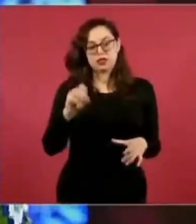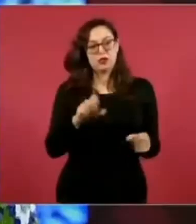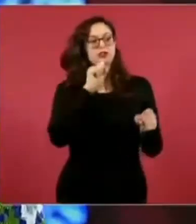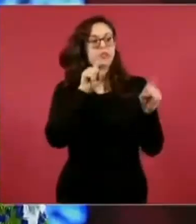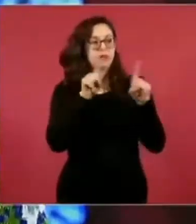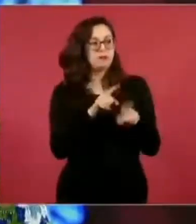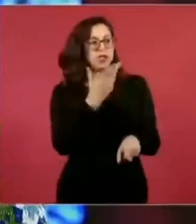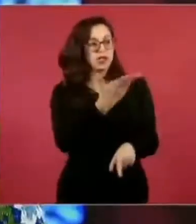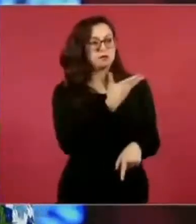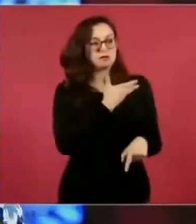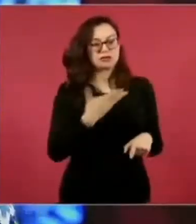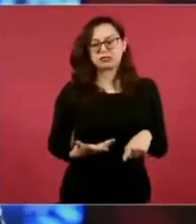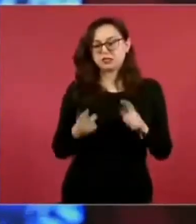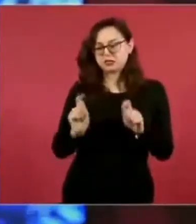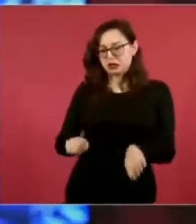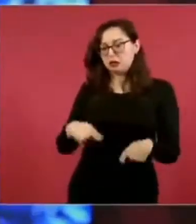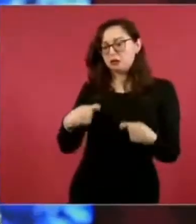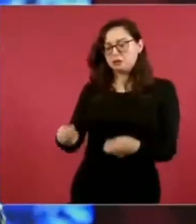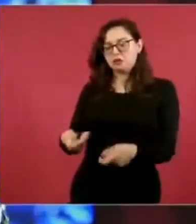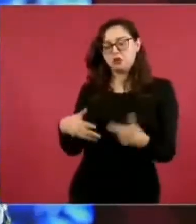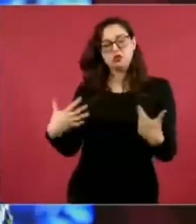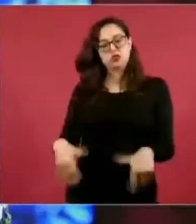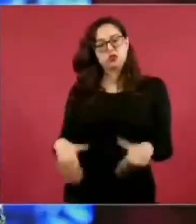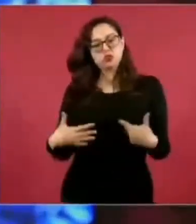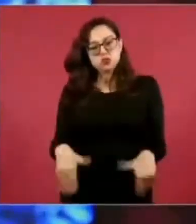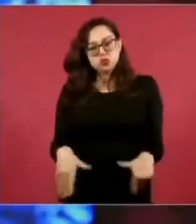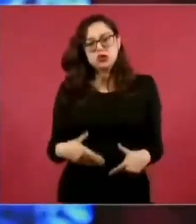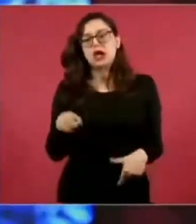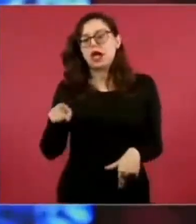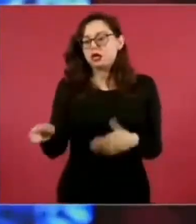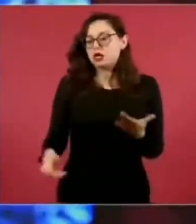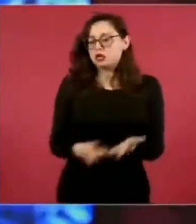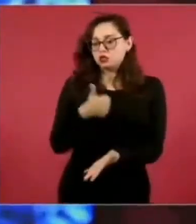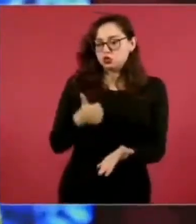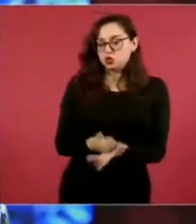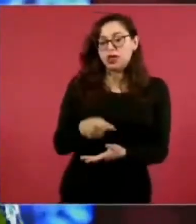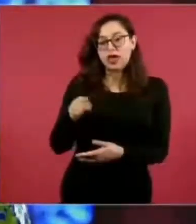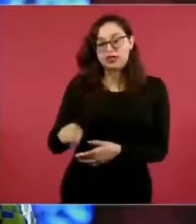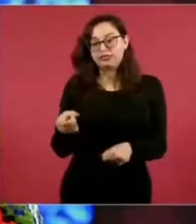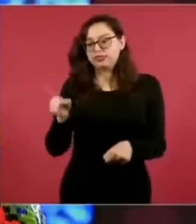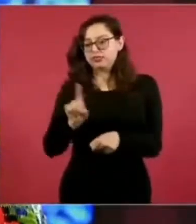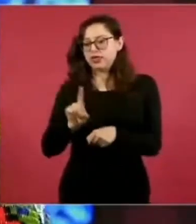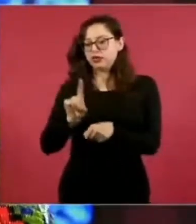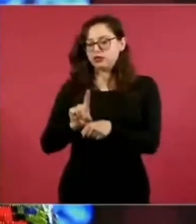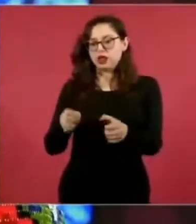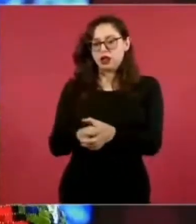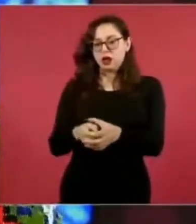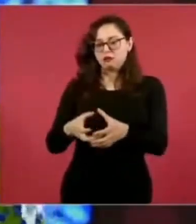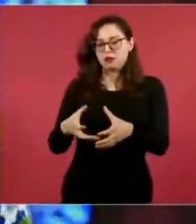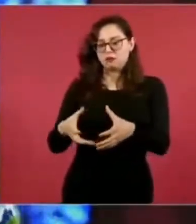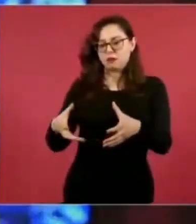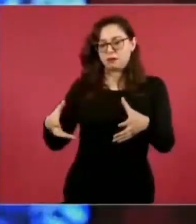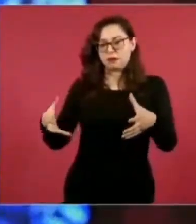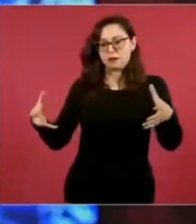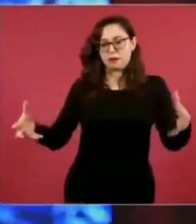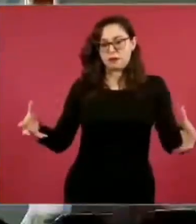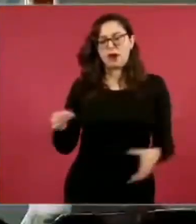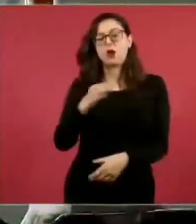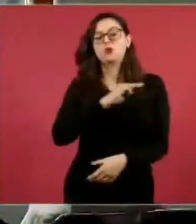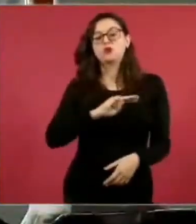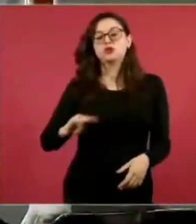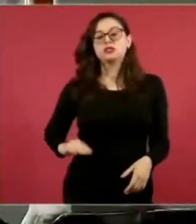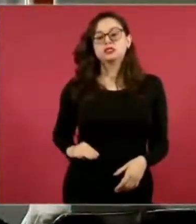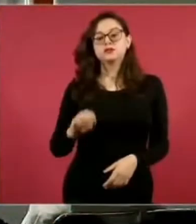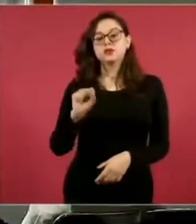dejan, como otros proyectos, el Tren Maya. Esa ciudad que crece todos los días en el municipio de Solidaridad. Se